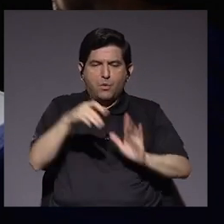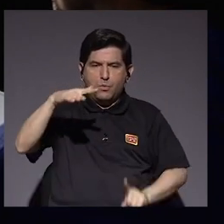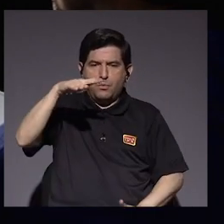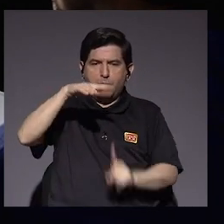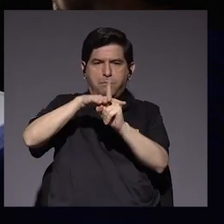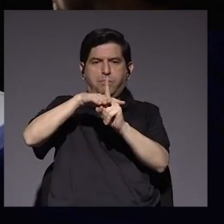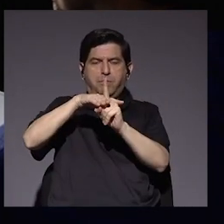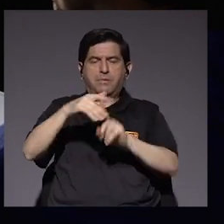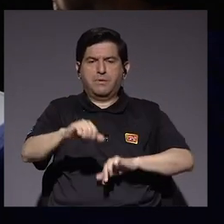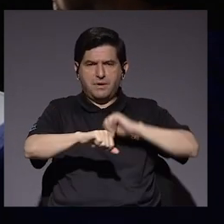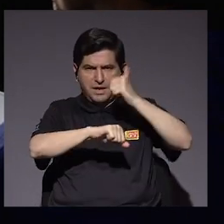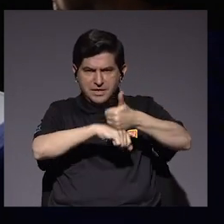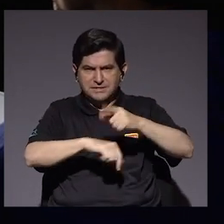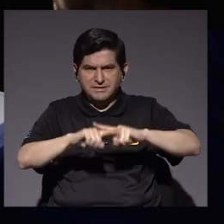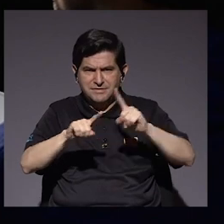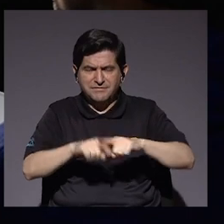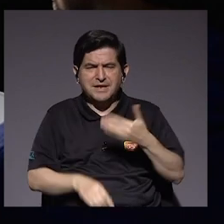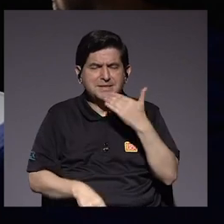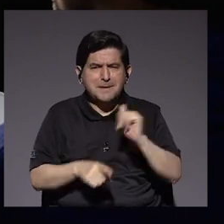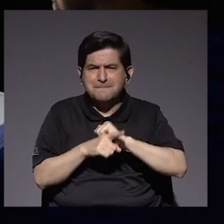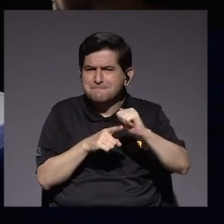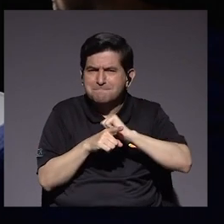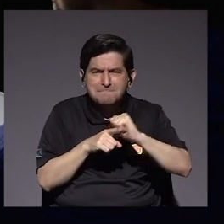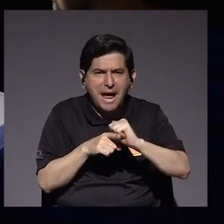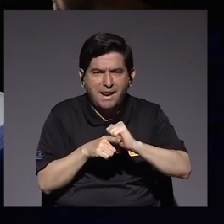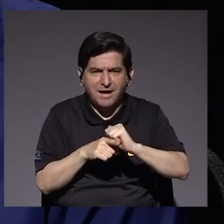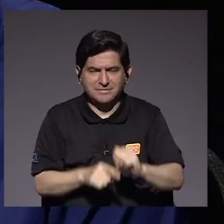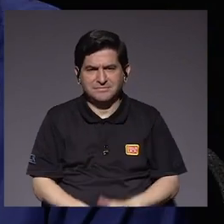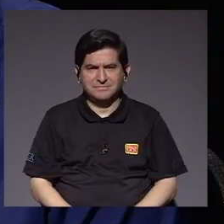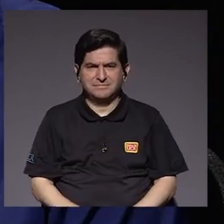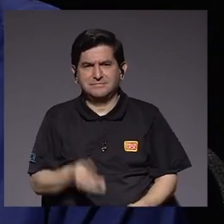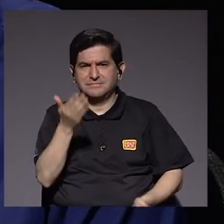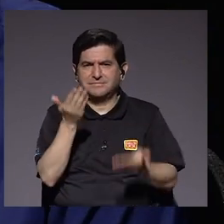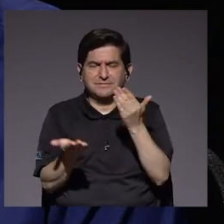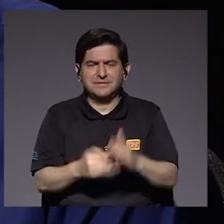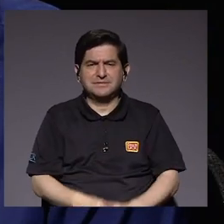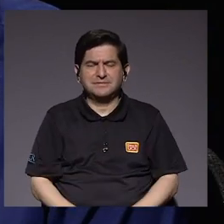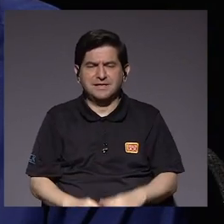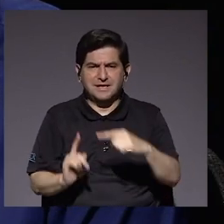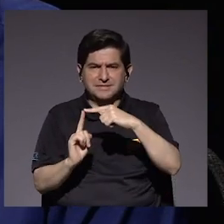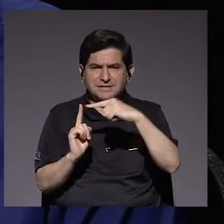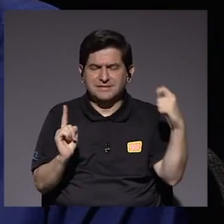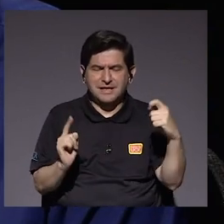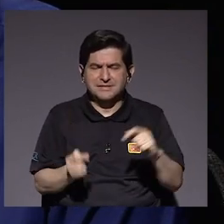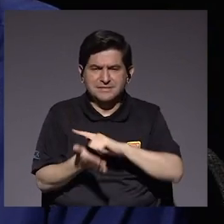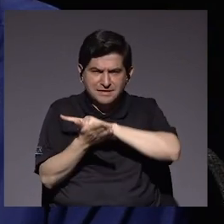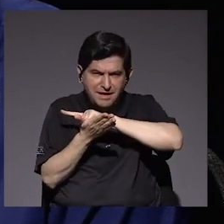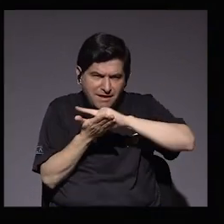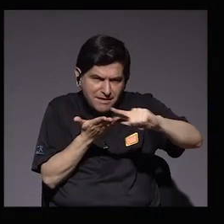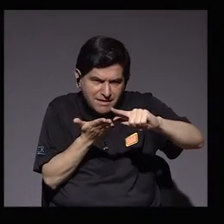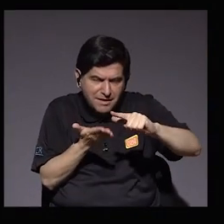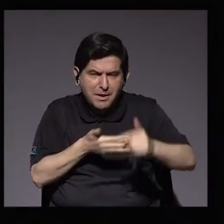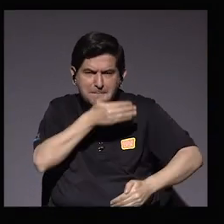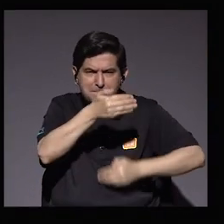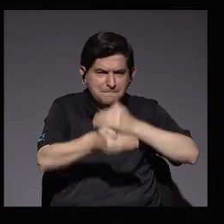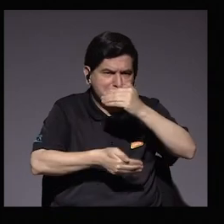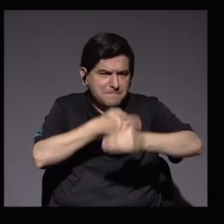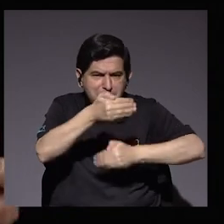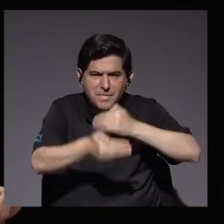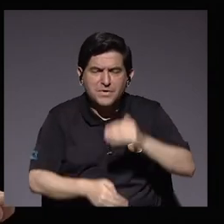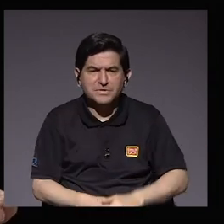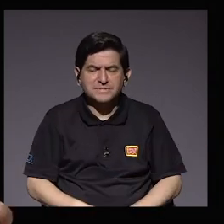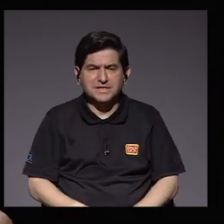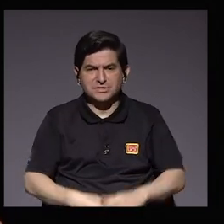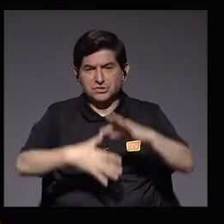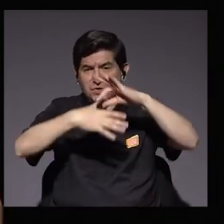estableció una serie de malas prácticas. Y yo quisiera, sobre todo desde la sanidad, hablar de cómo se procesan muchas veces